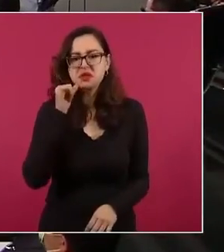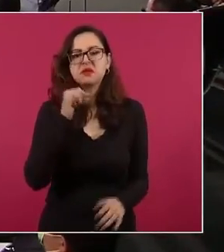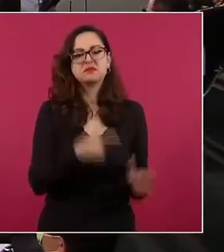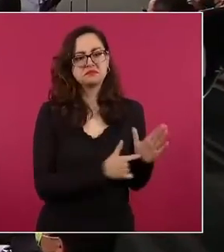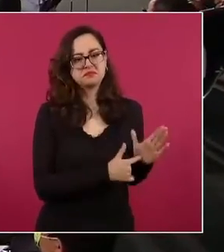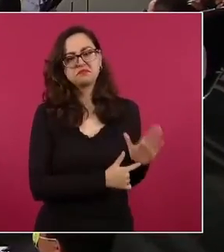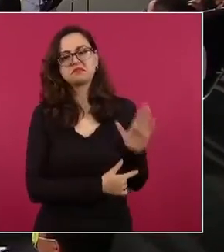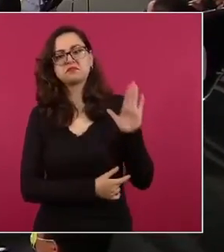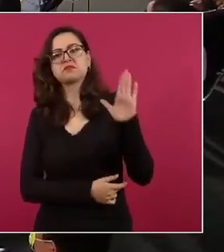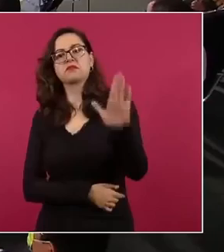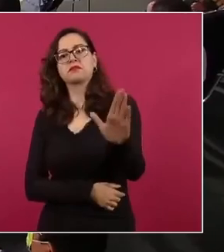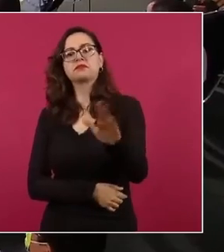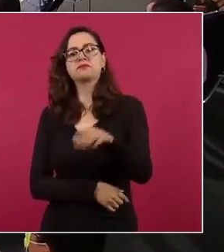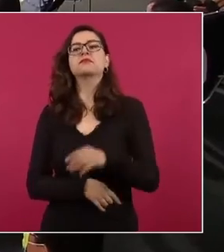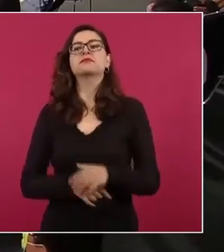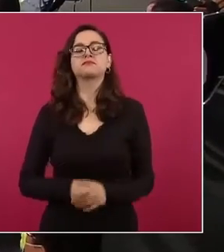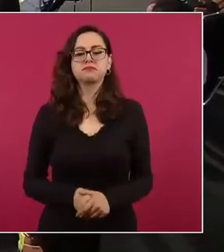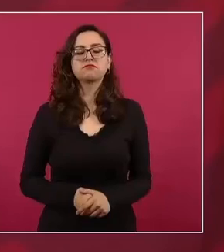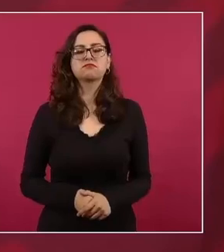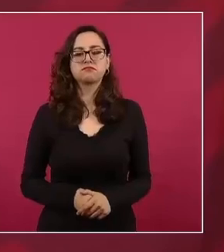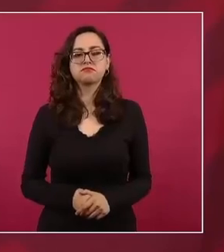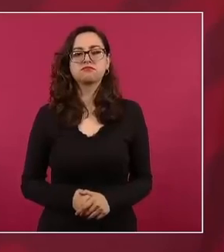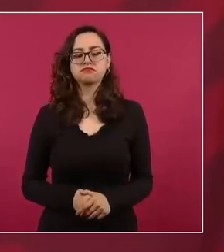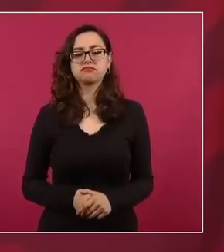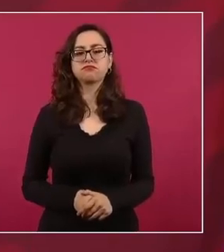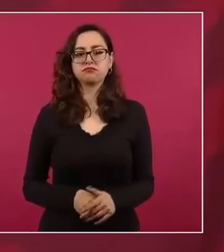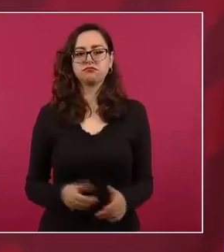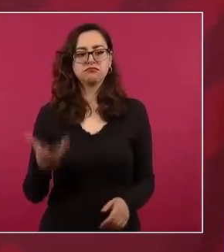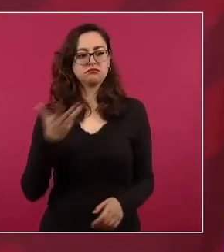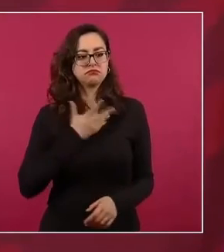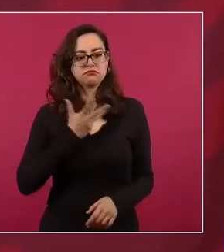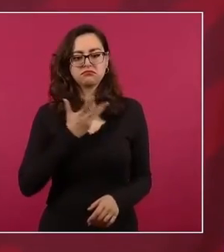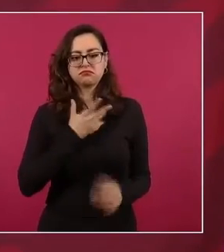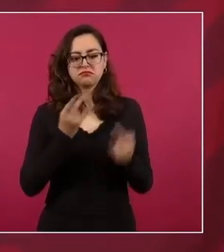todos los casos que tenemos así.